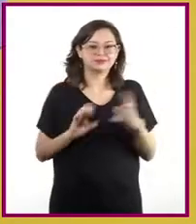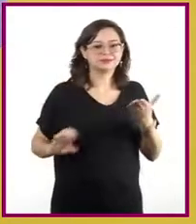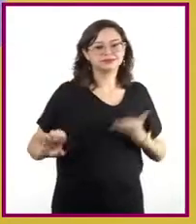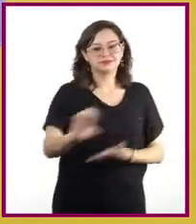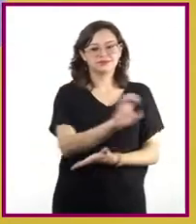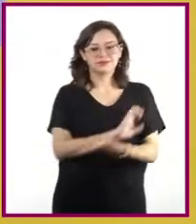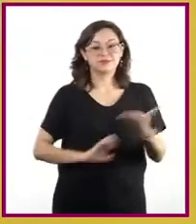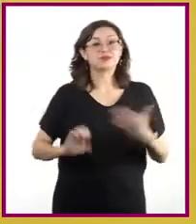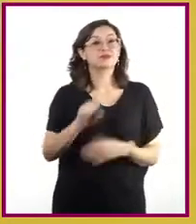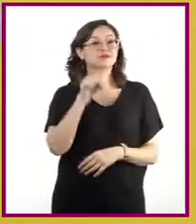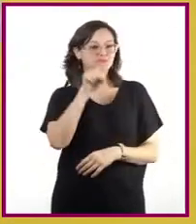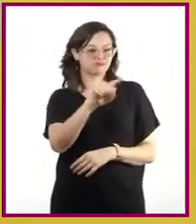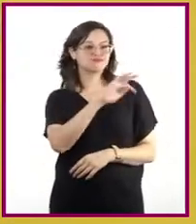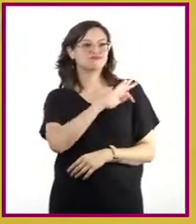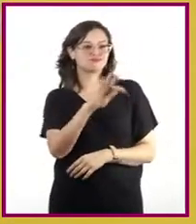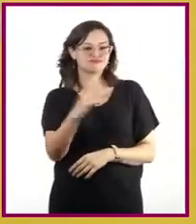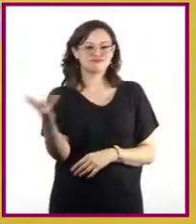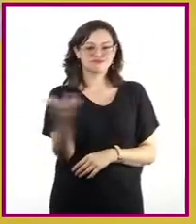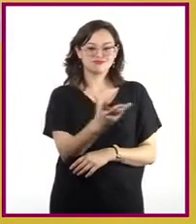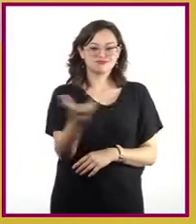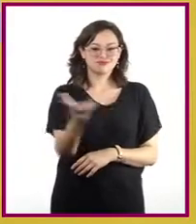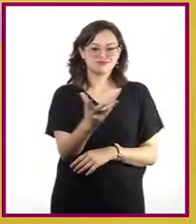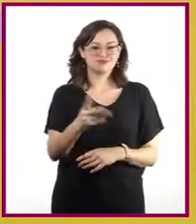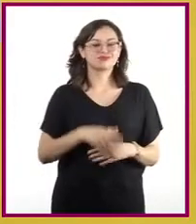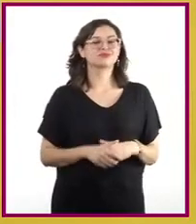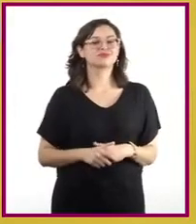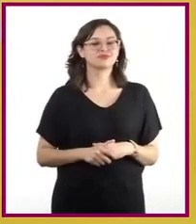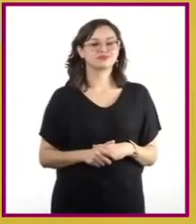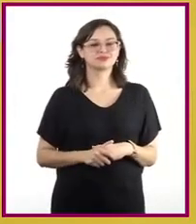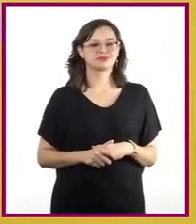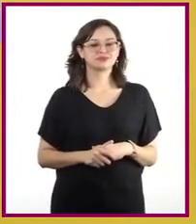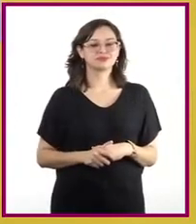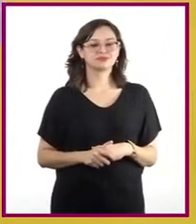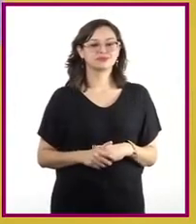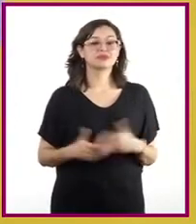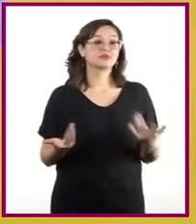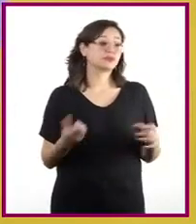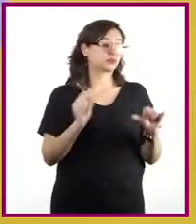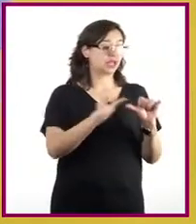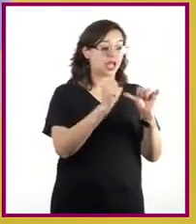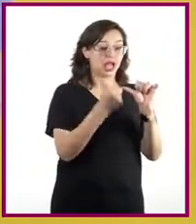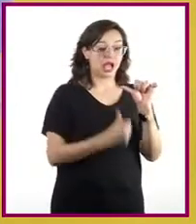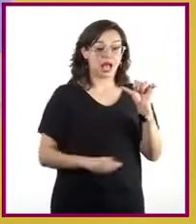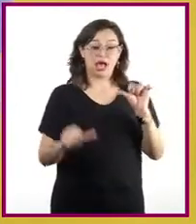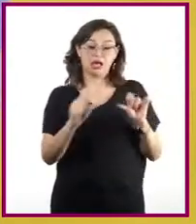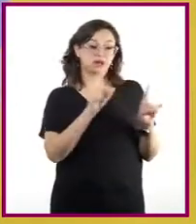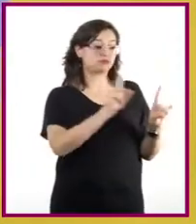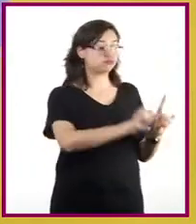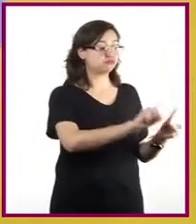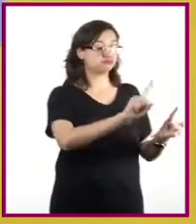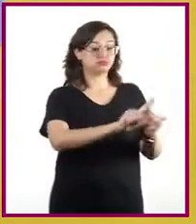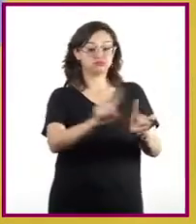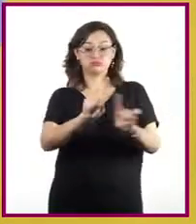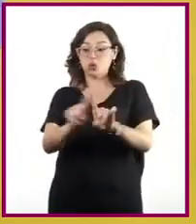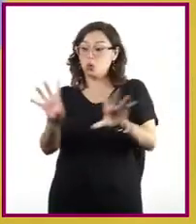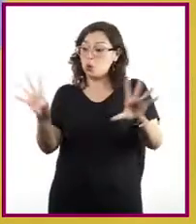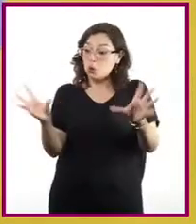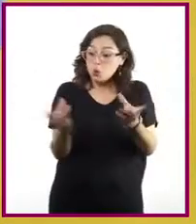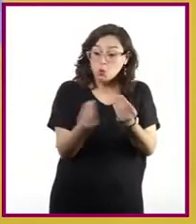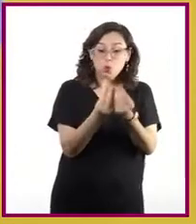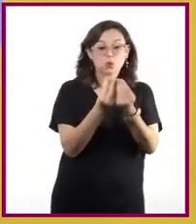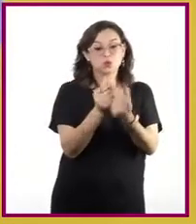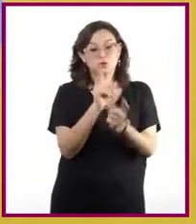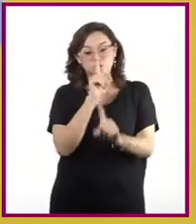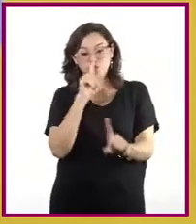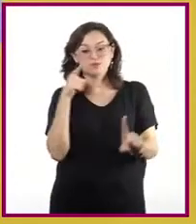Intentenlo y verán. Cuando diferentes tipos de arte o de lenguajes artísticos trabajan en conjunto,